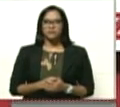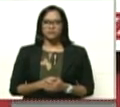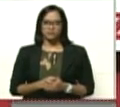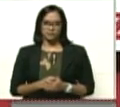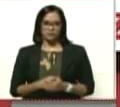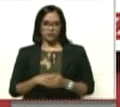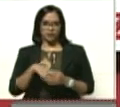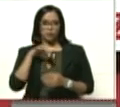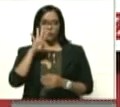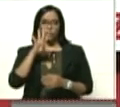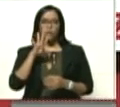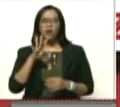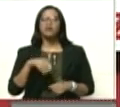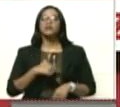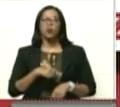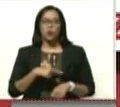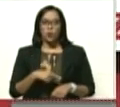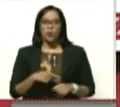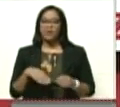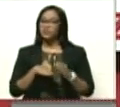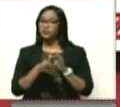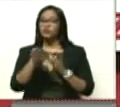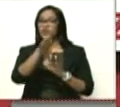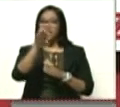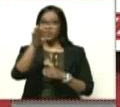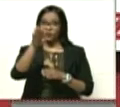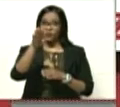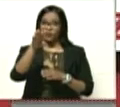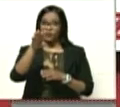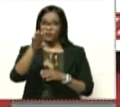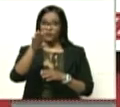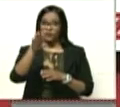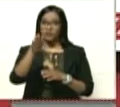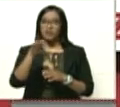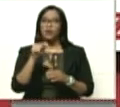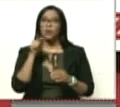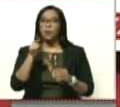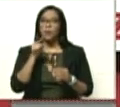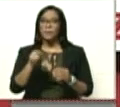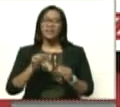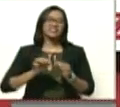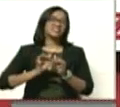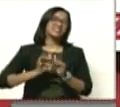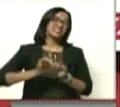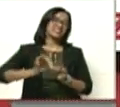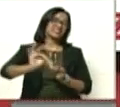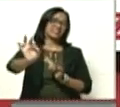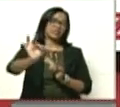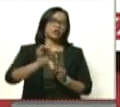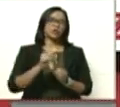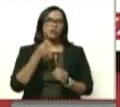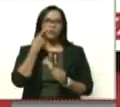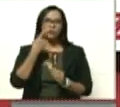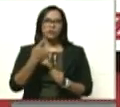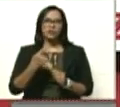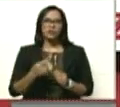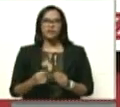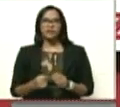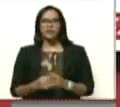Cuatro horas a pie, subiendo, porque eso está en el cucurucho, de ahí arriba, ve para